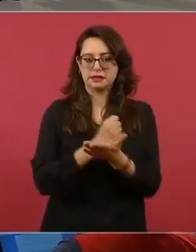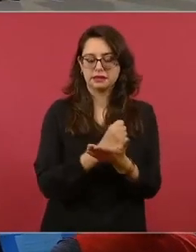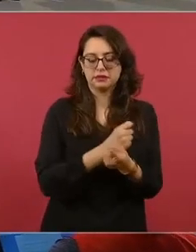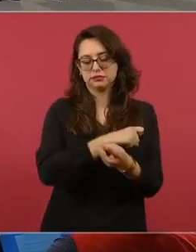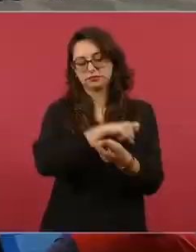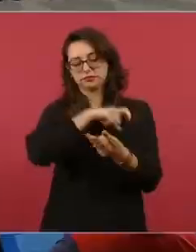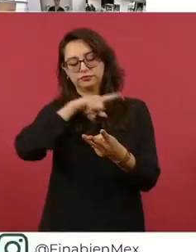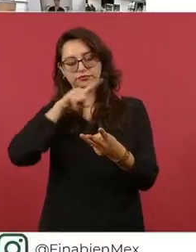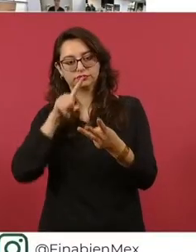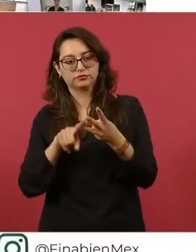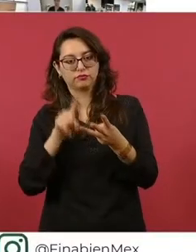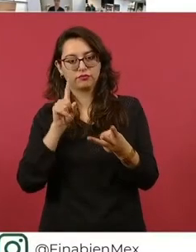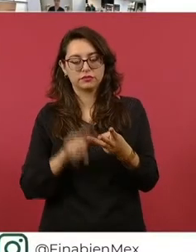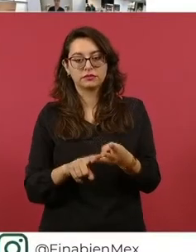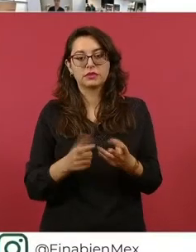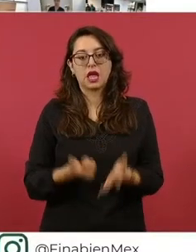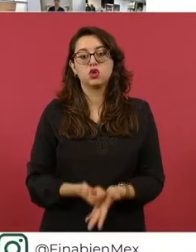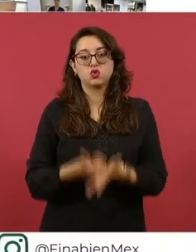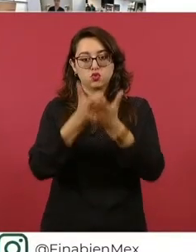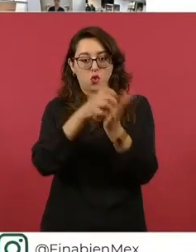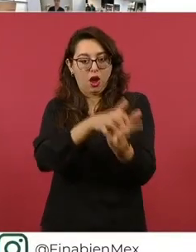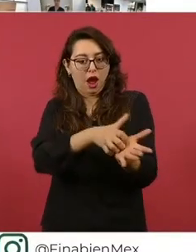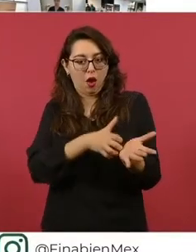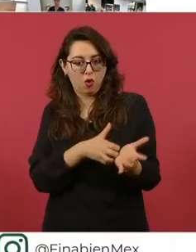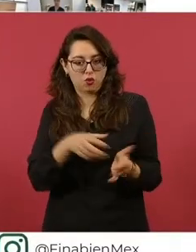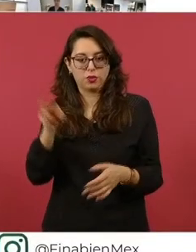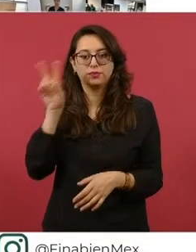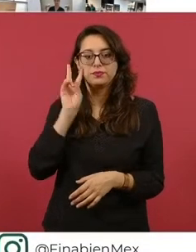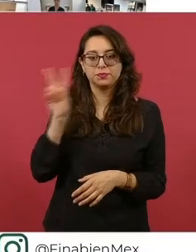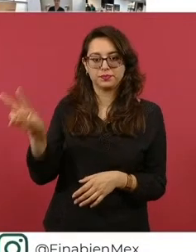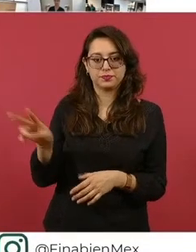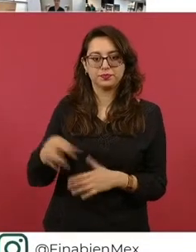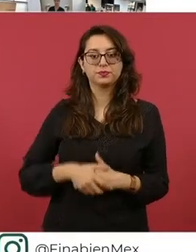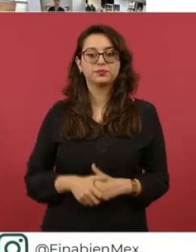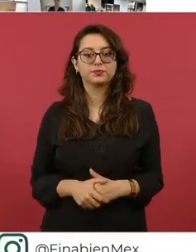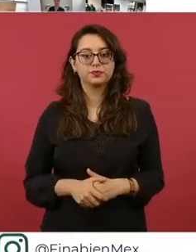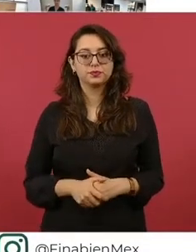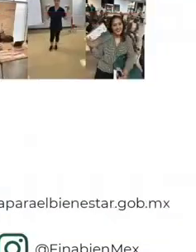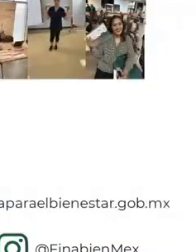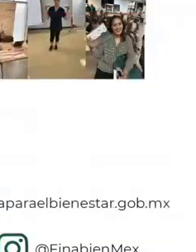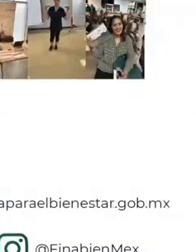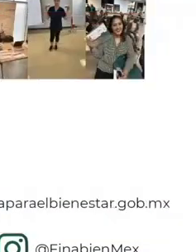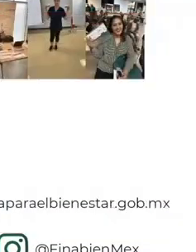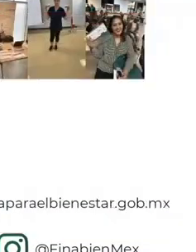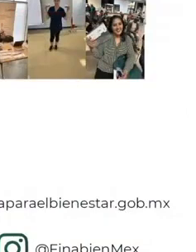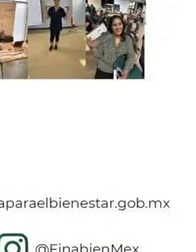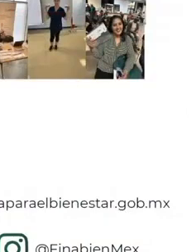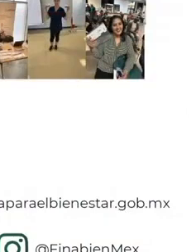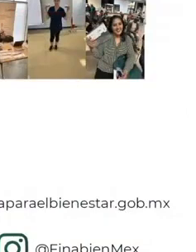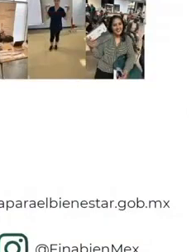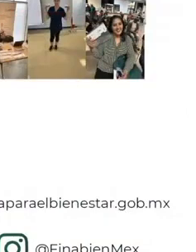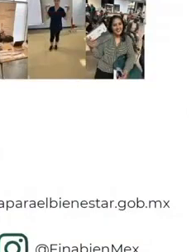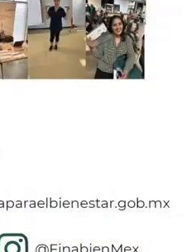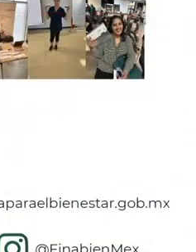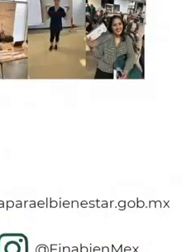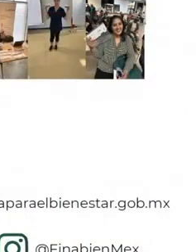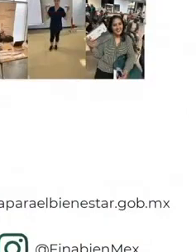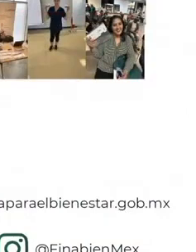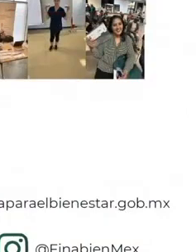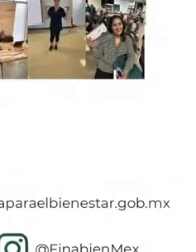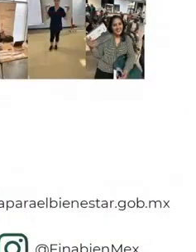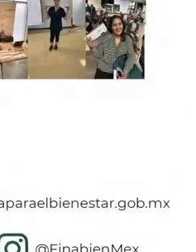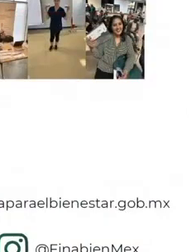ofrecer productos de ahorro popular. El pasado primero de mayo, el presidente anunció aquí,